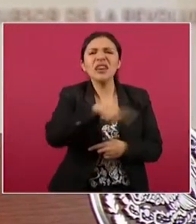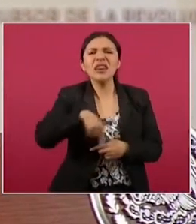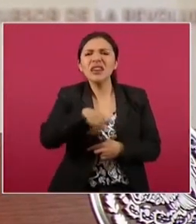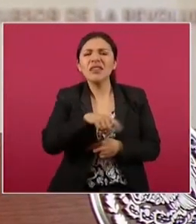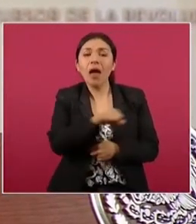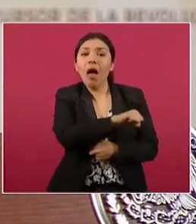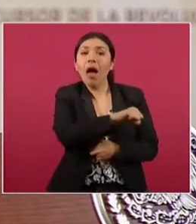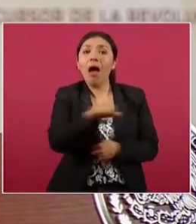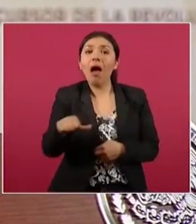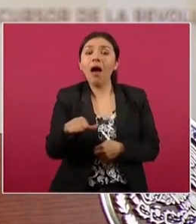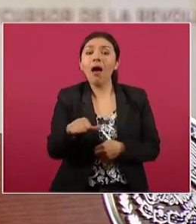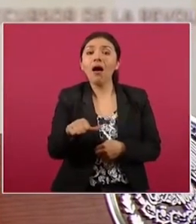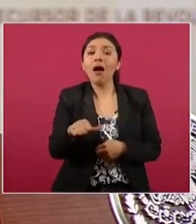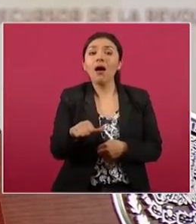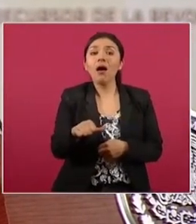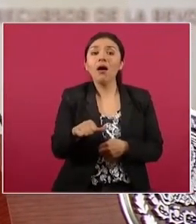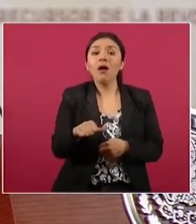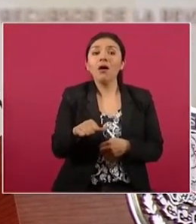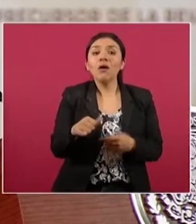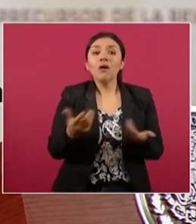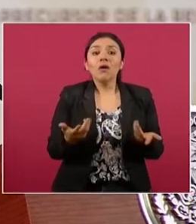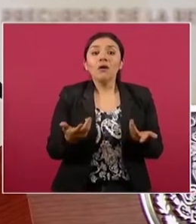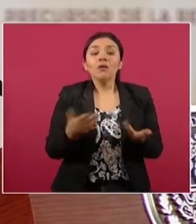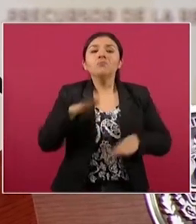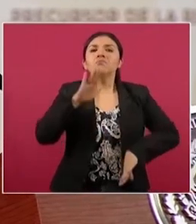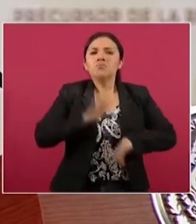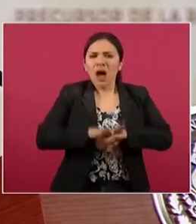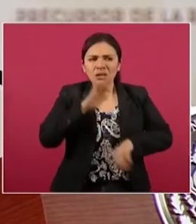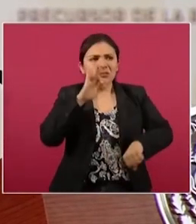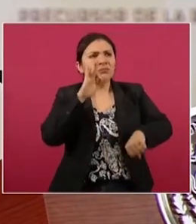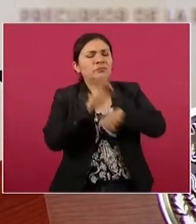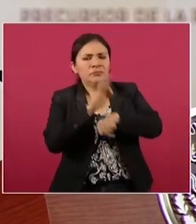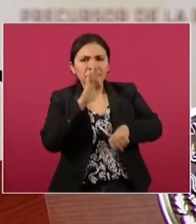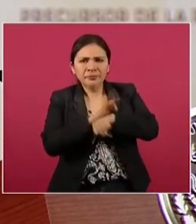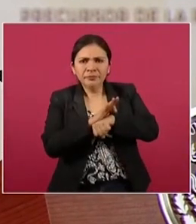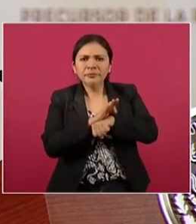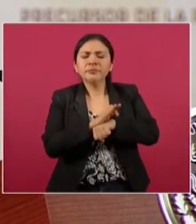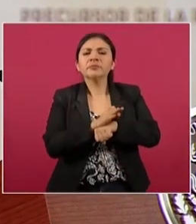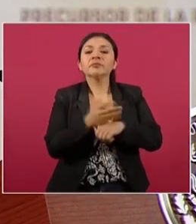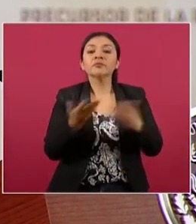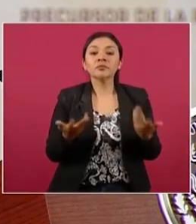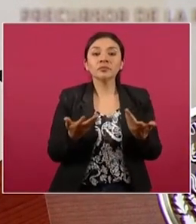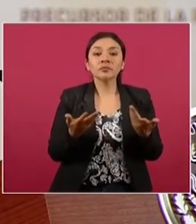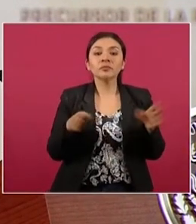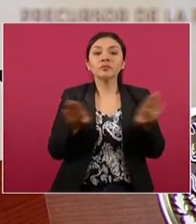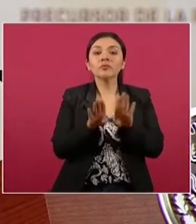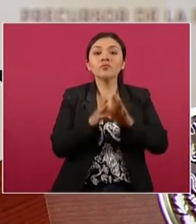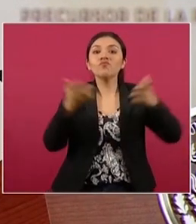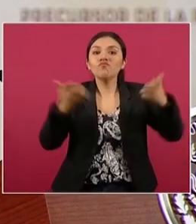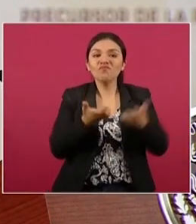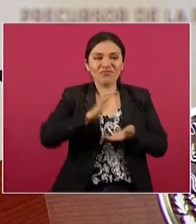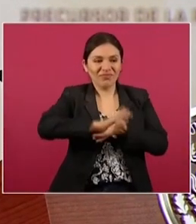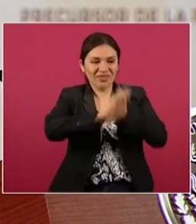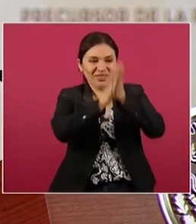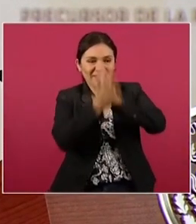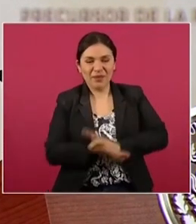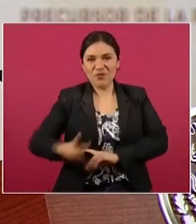defienden el proceso de transformación.